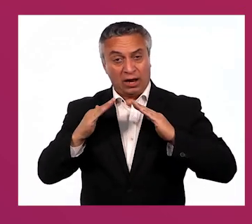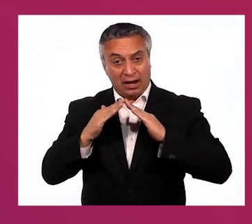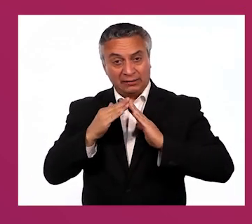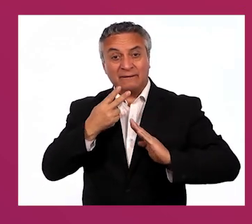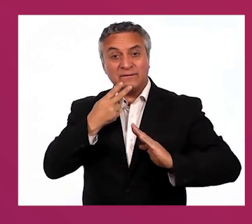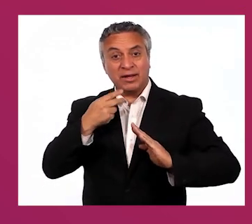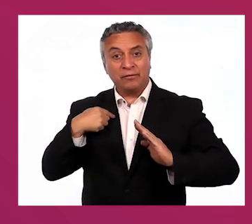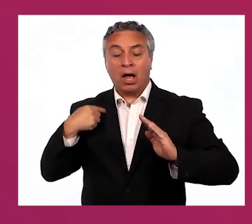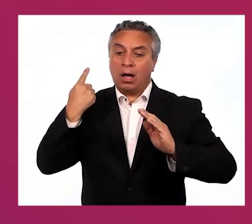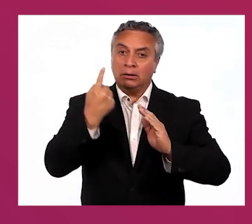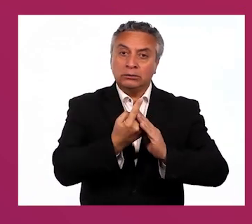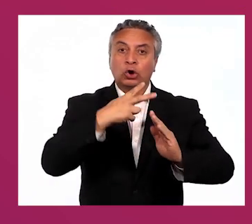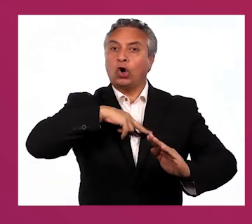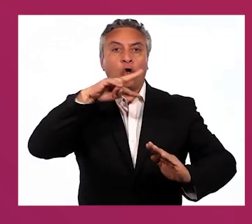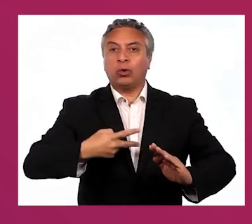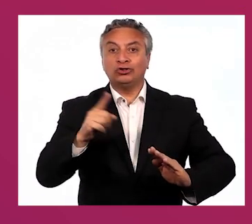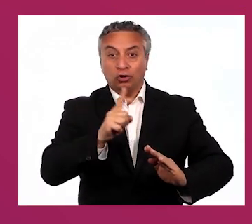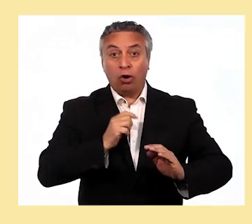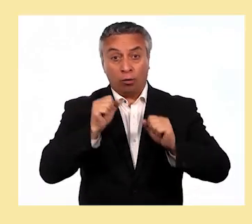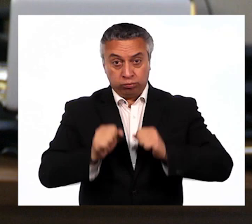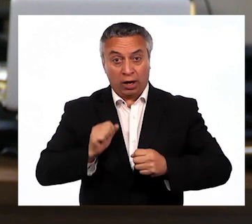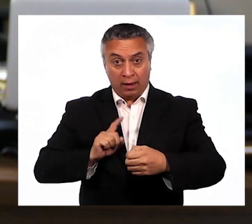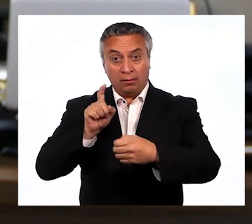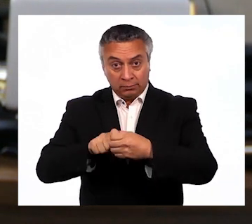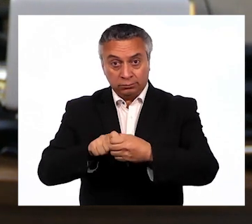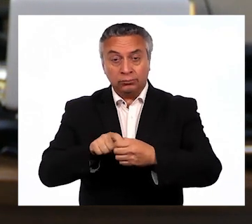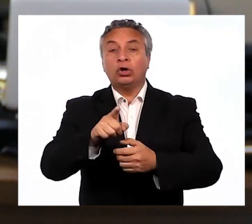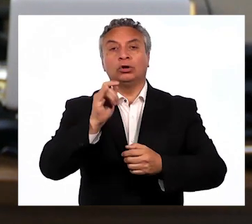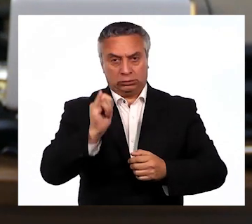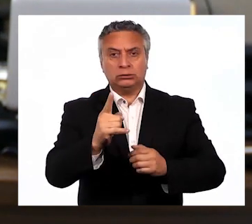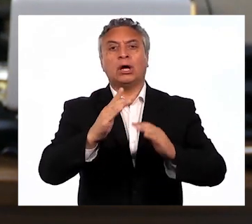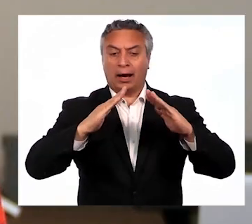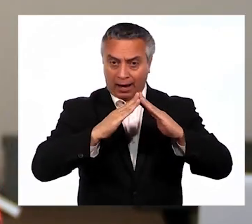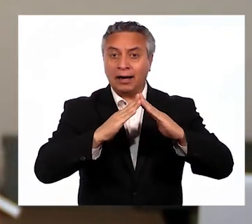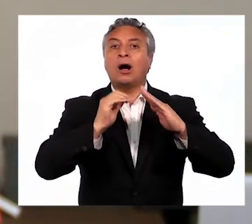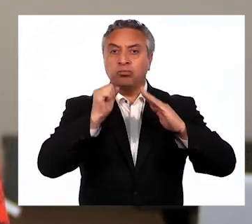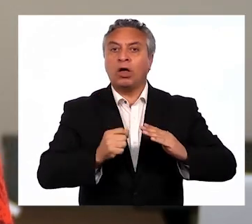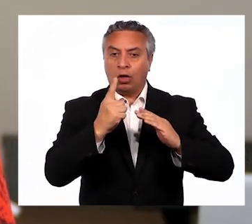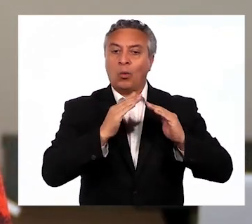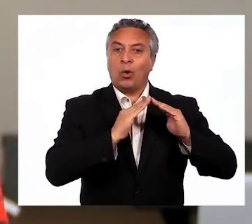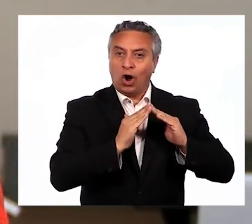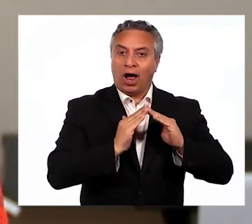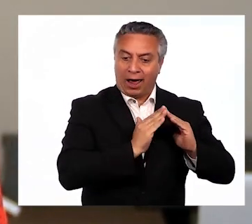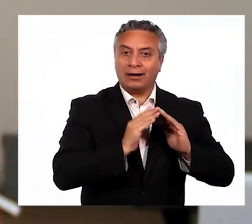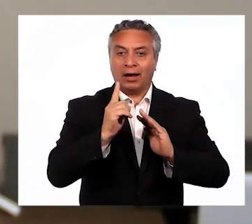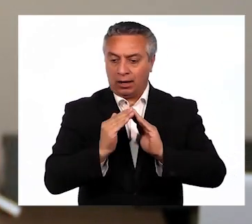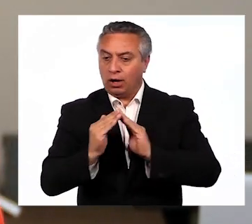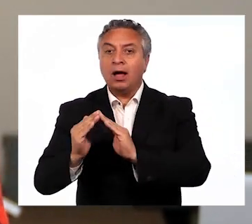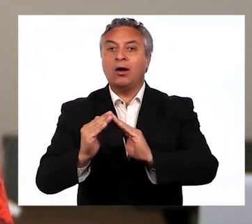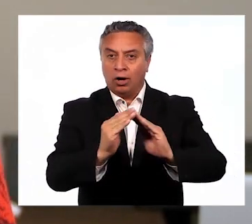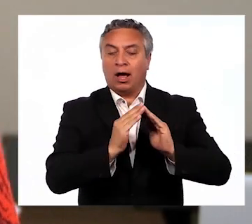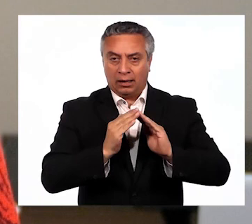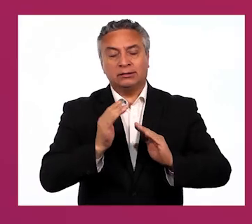inscribirme solo para tener mi propio Registro Social de Hogares? En un domicilio puede haber más de un hogar. ¿Cuándo eres un hogar en el